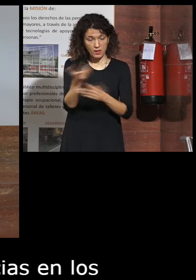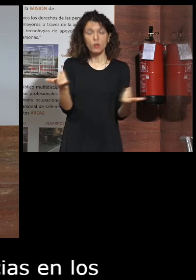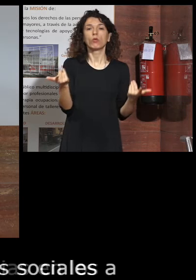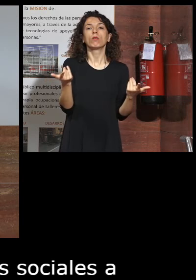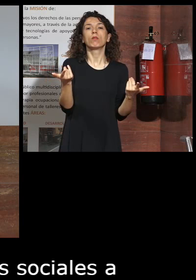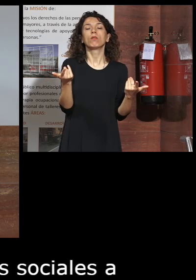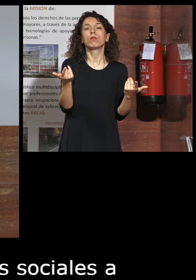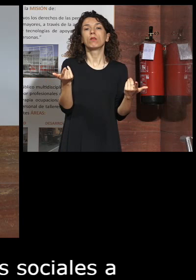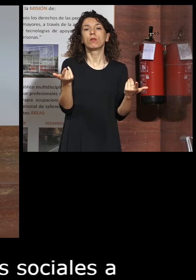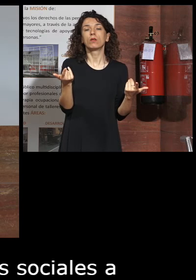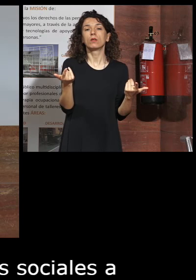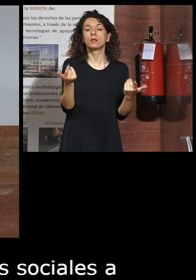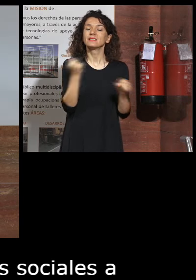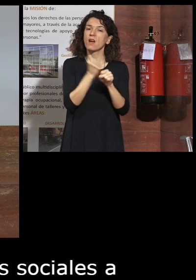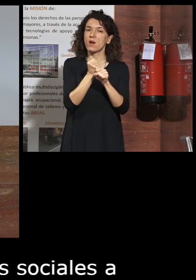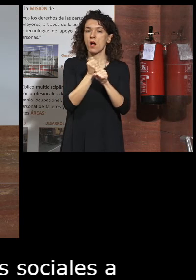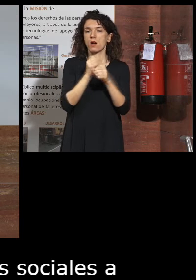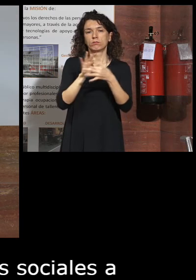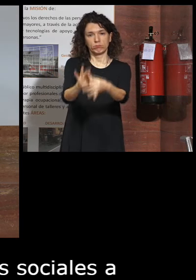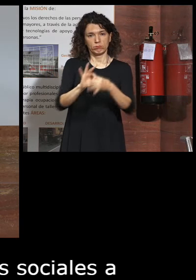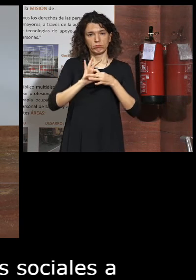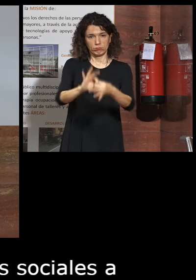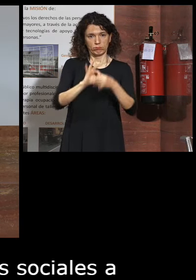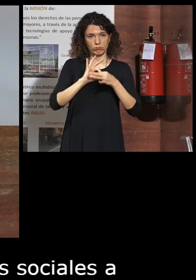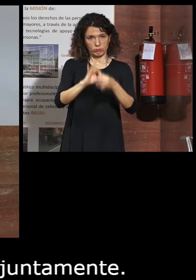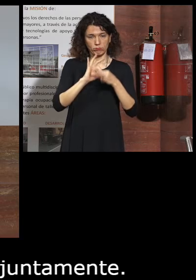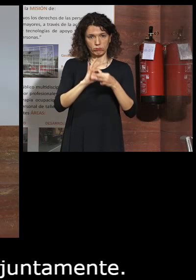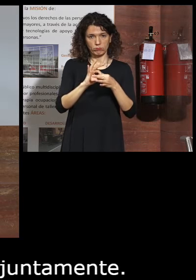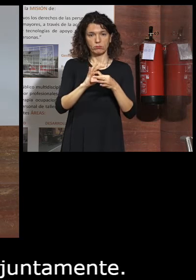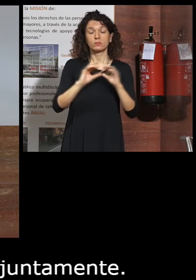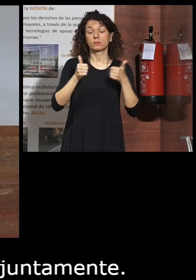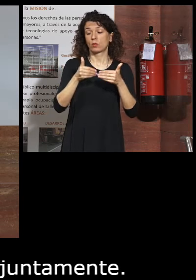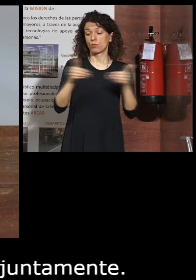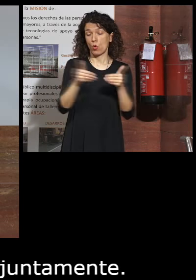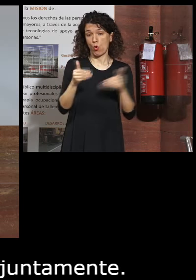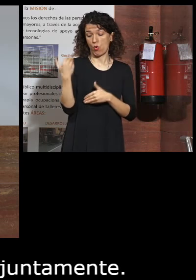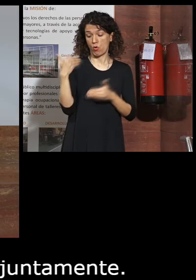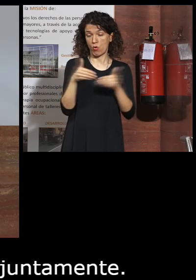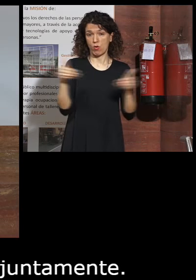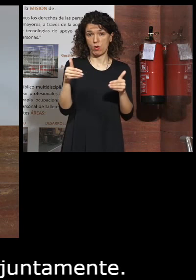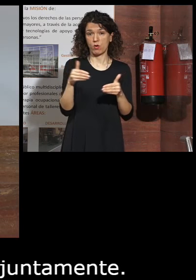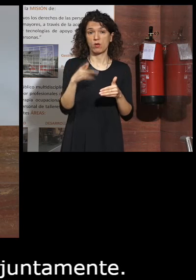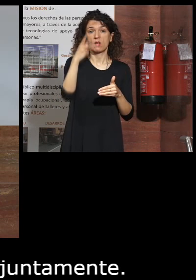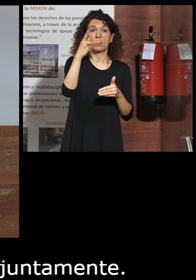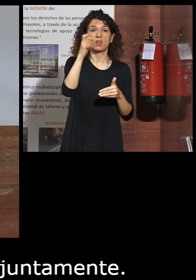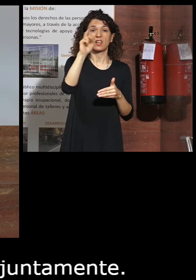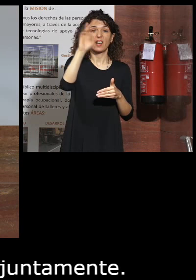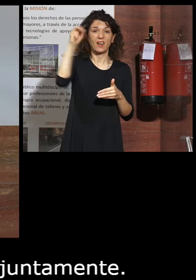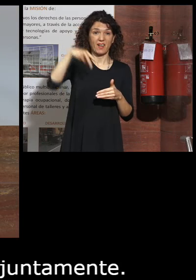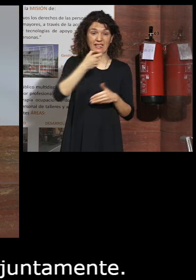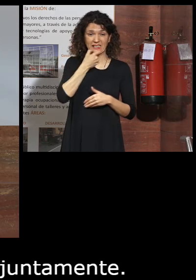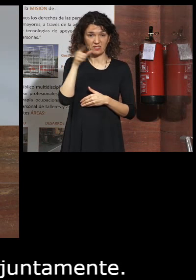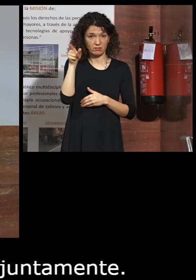trabajan conjuntamente. Con la entrada de vigor de lo que llamamos el CARE Act de